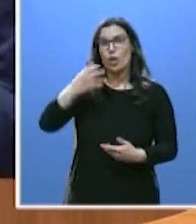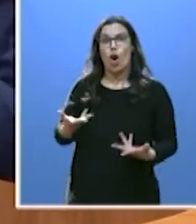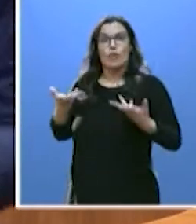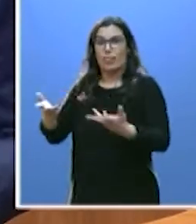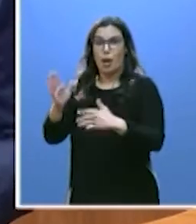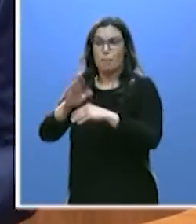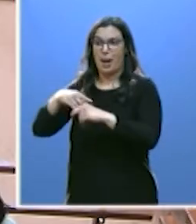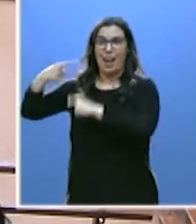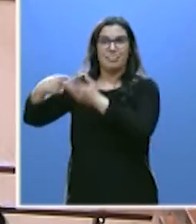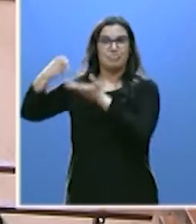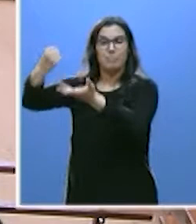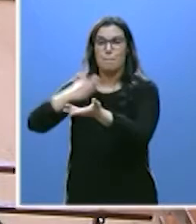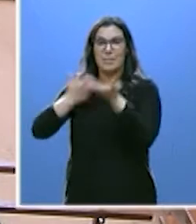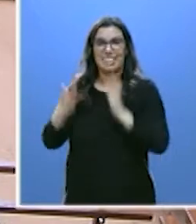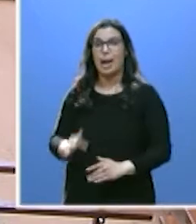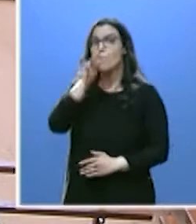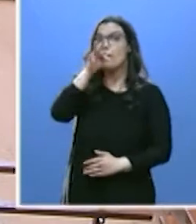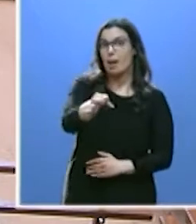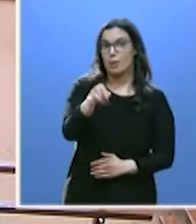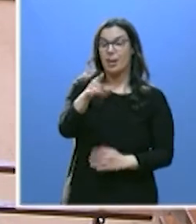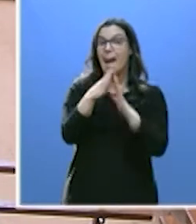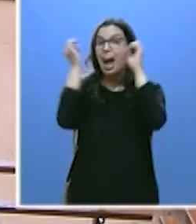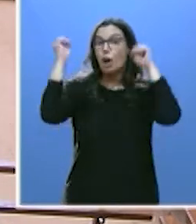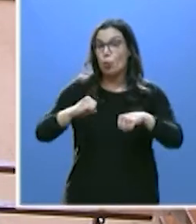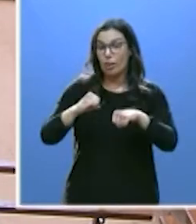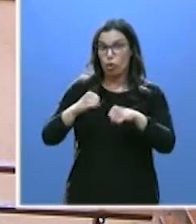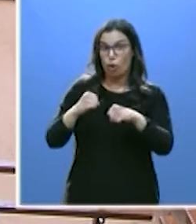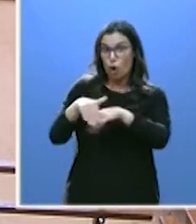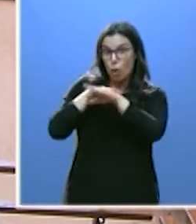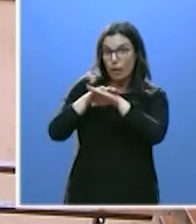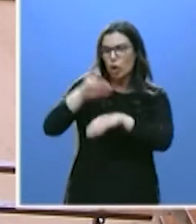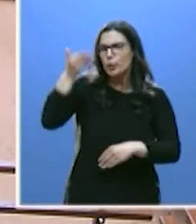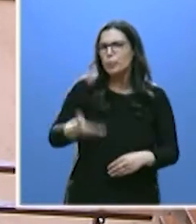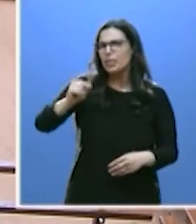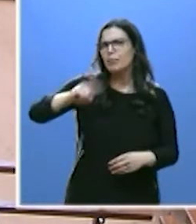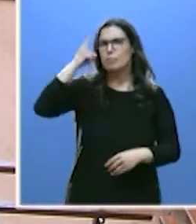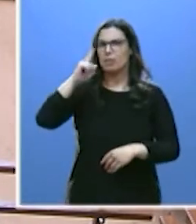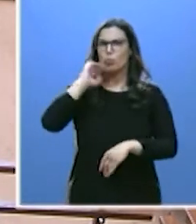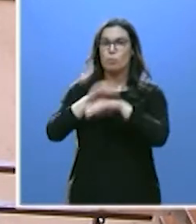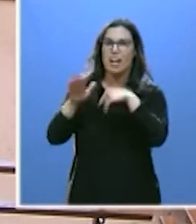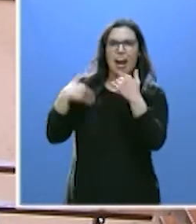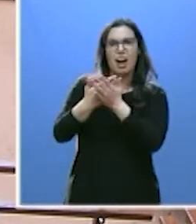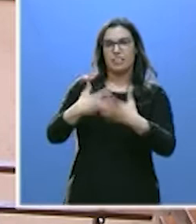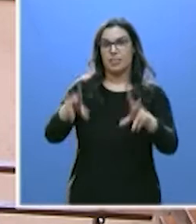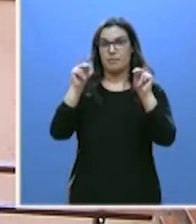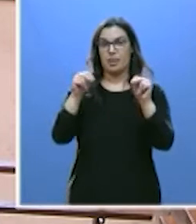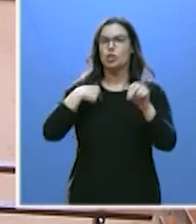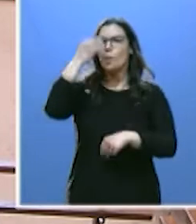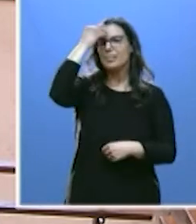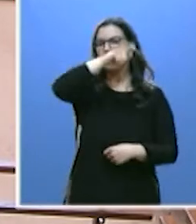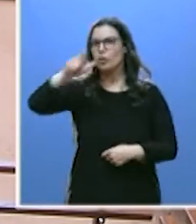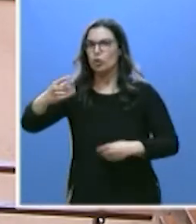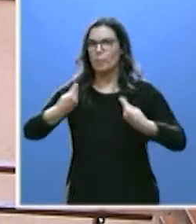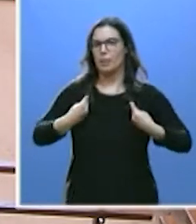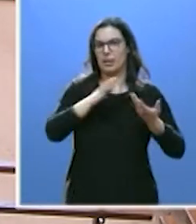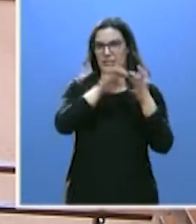Para mí el acuerdo es fundamental y se cumple hasta el final. Pensé en las personas de Castilla y León, pensé en esta tierra.